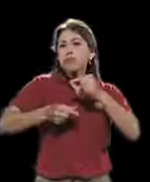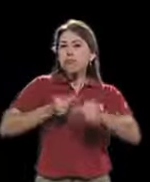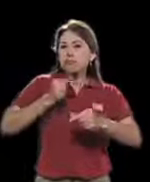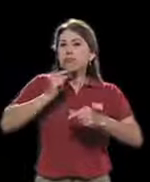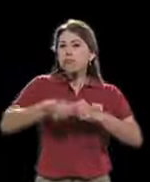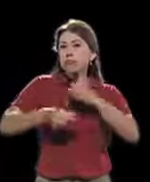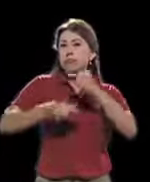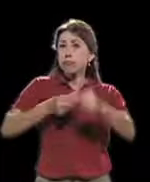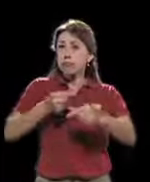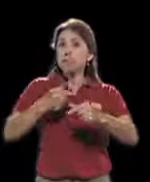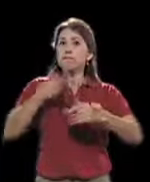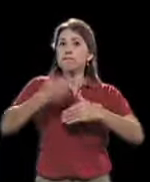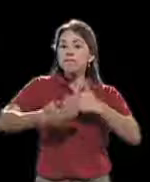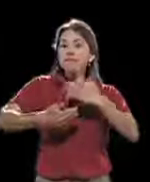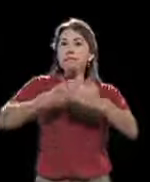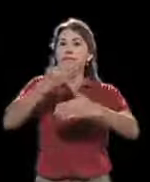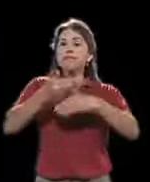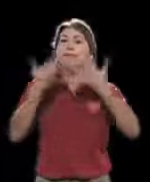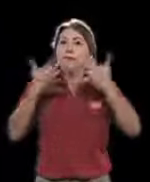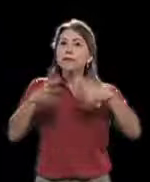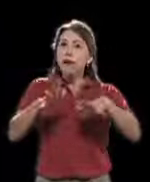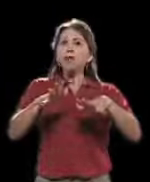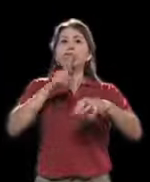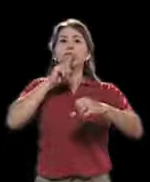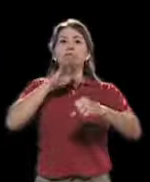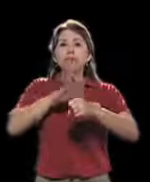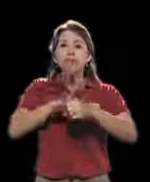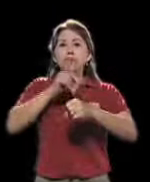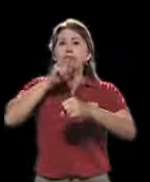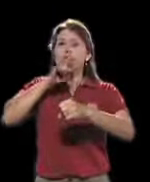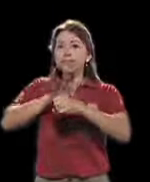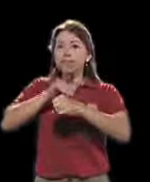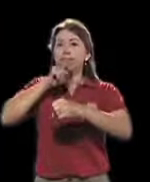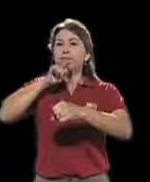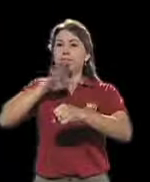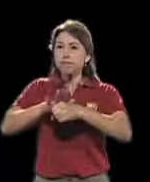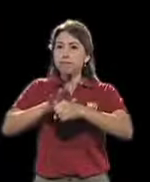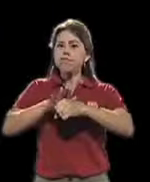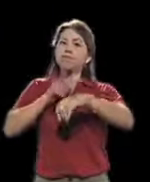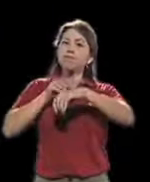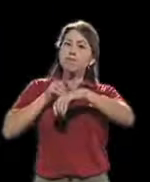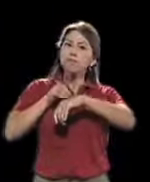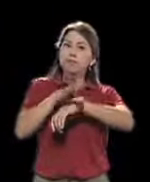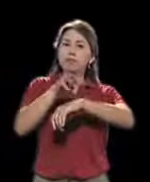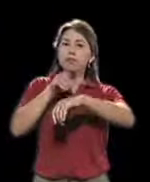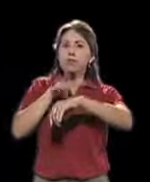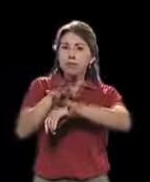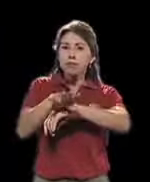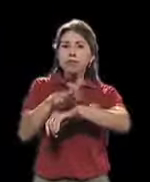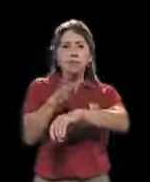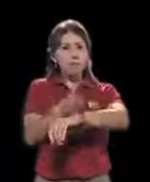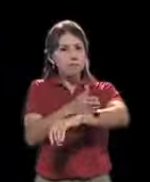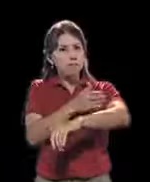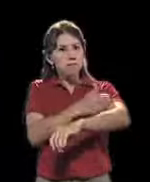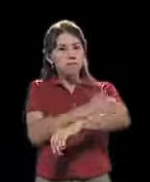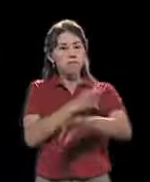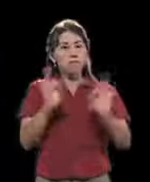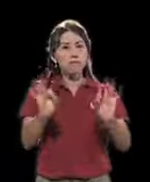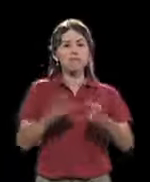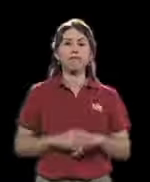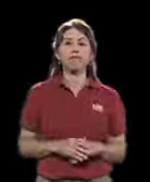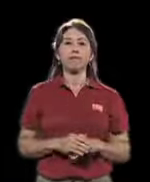cada uno de estos sectores del sector transporte para ir incidiendo en hacer las mejores que